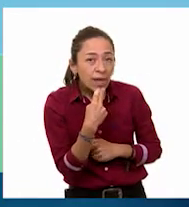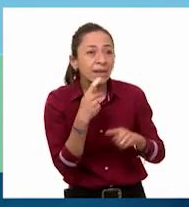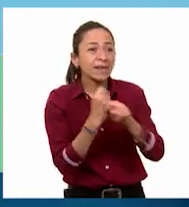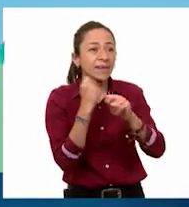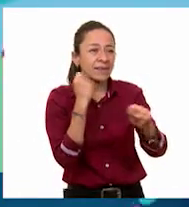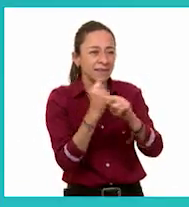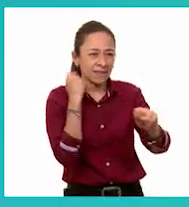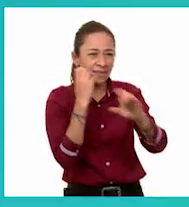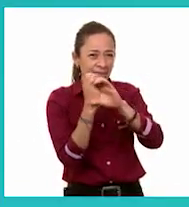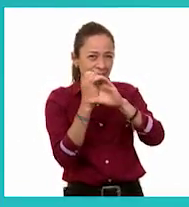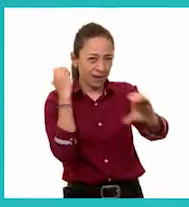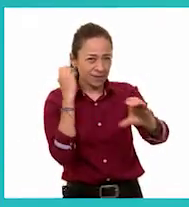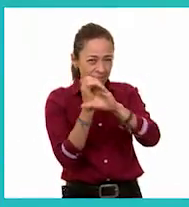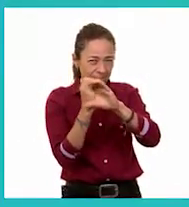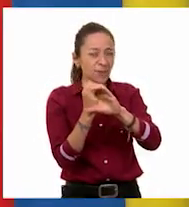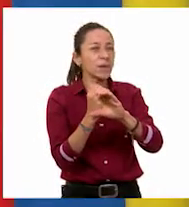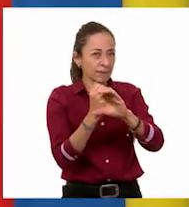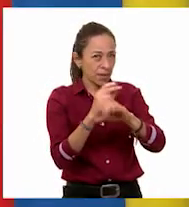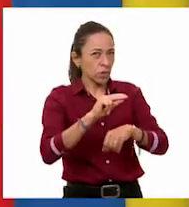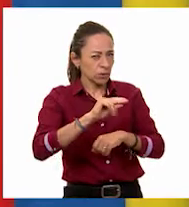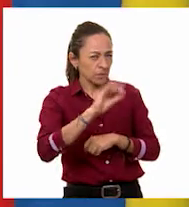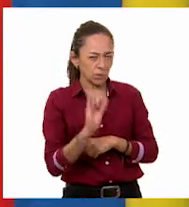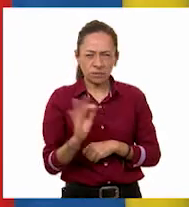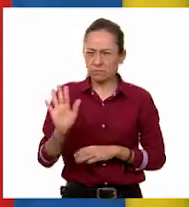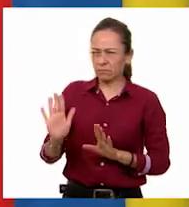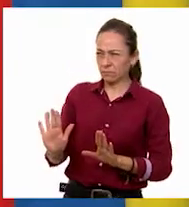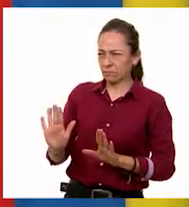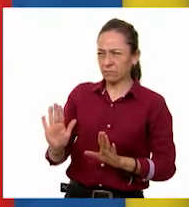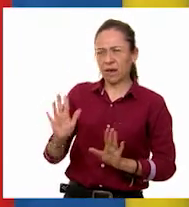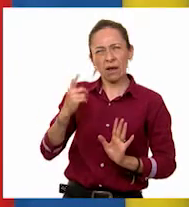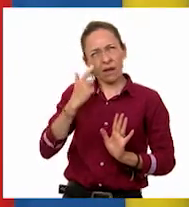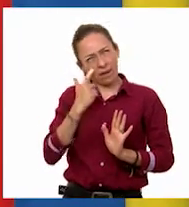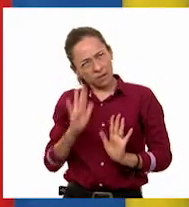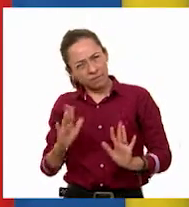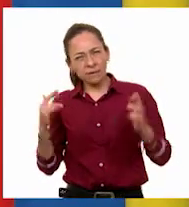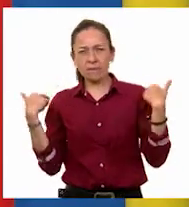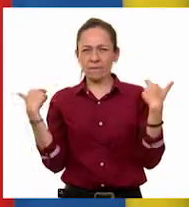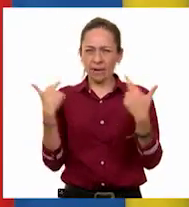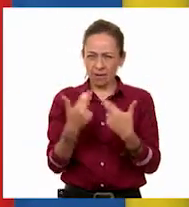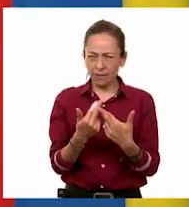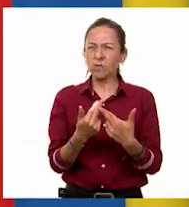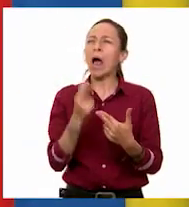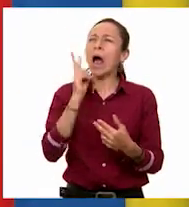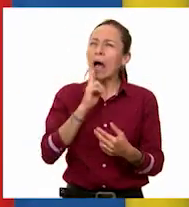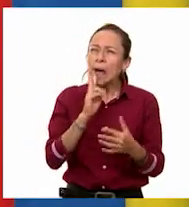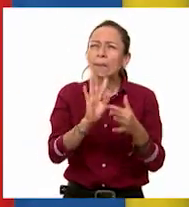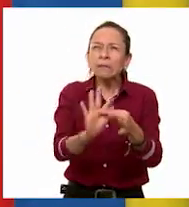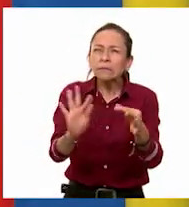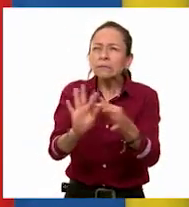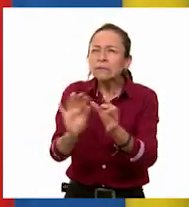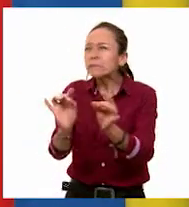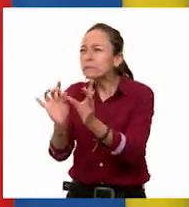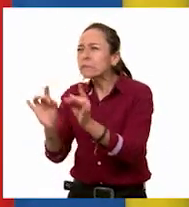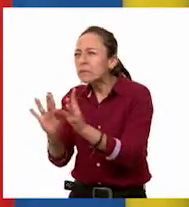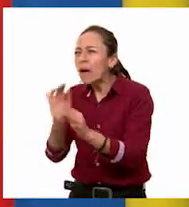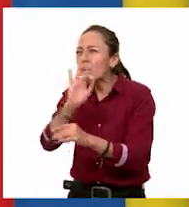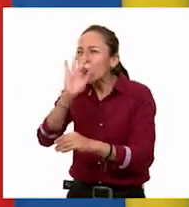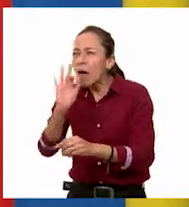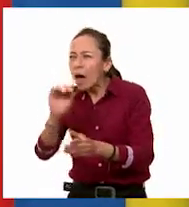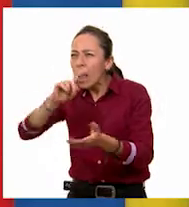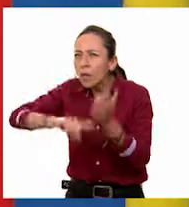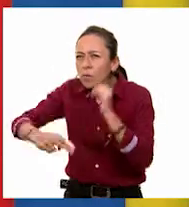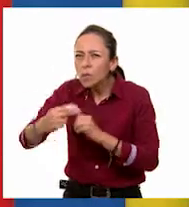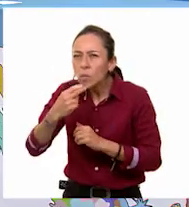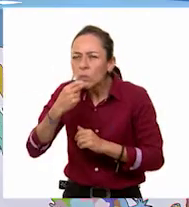Creo que analizar algunas situaciones donde sea necesario usar el porcentaje nos podría ayudar mucho. Para que nos quede mucho más claro.